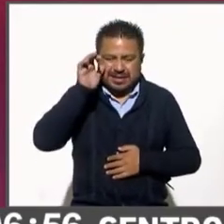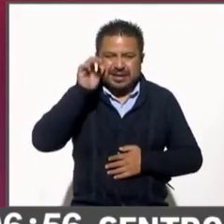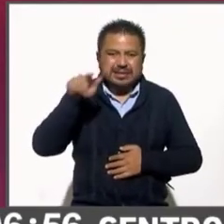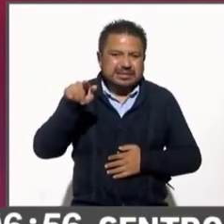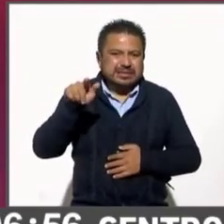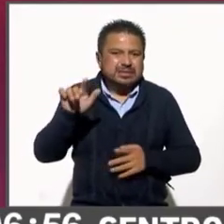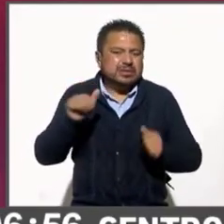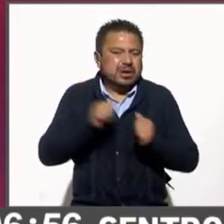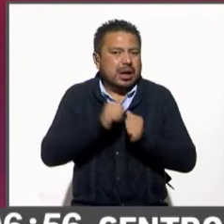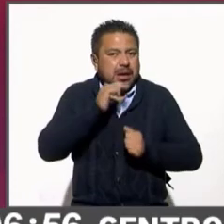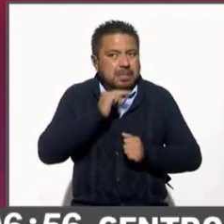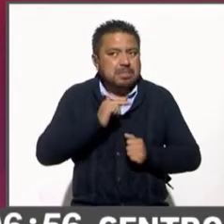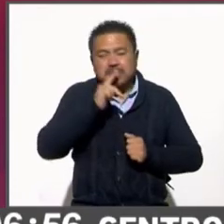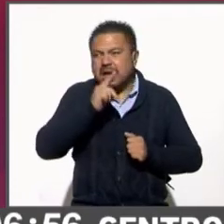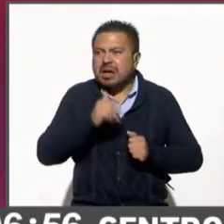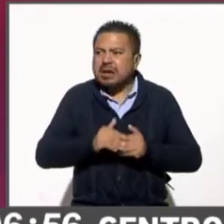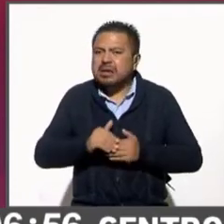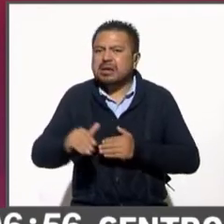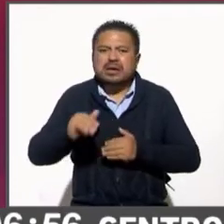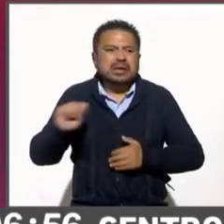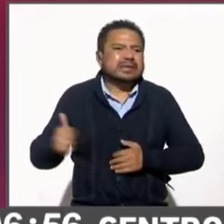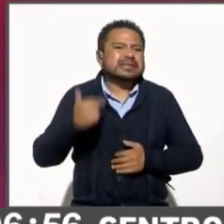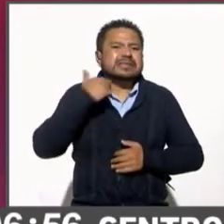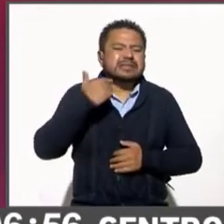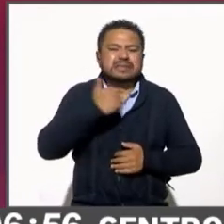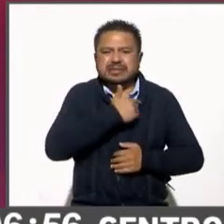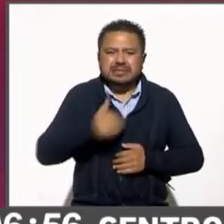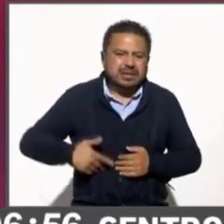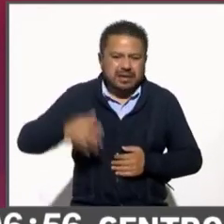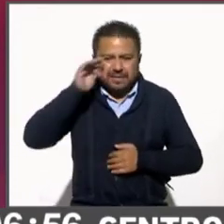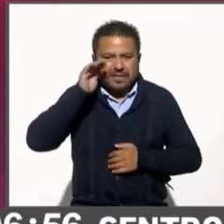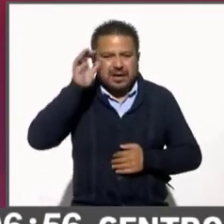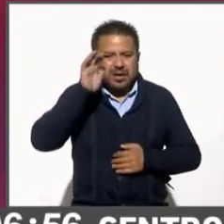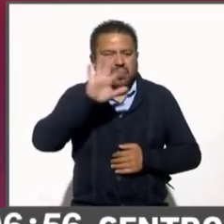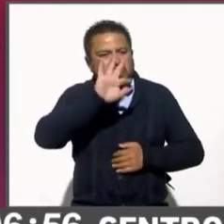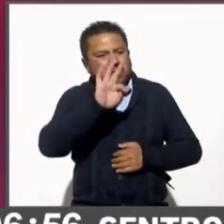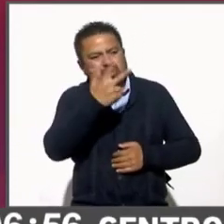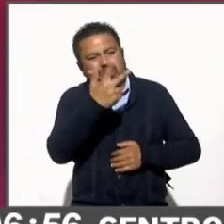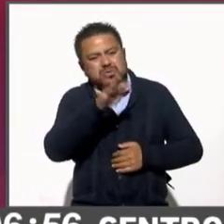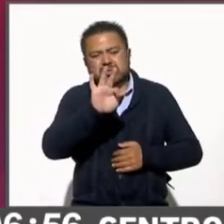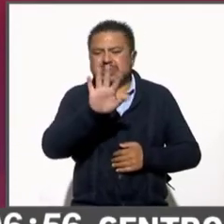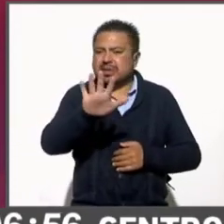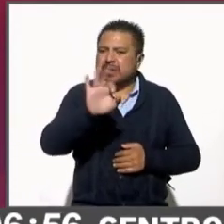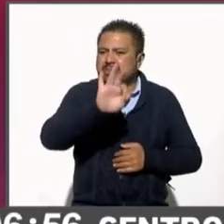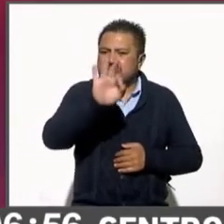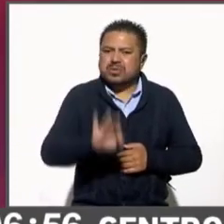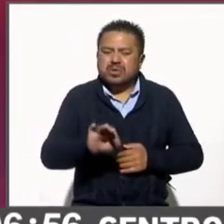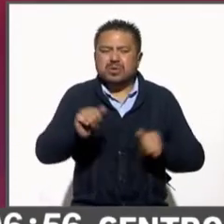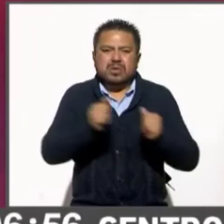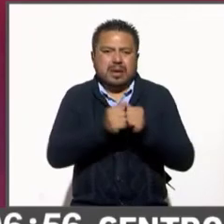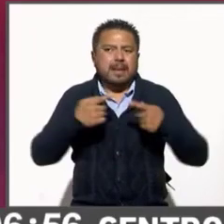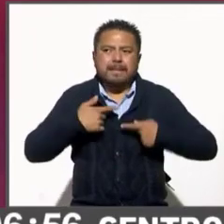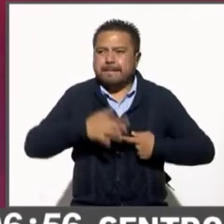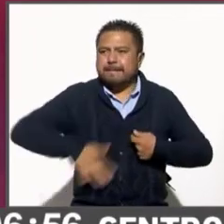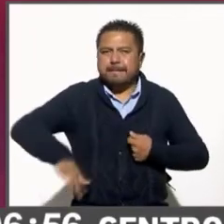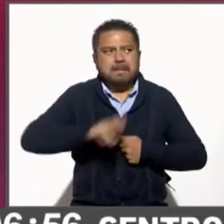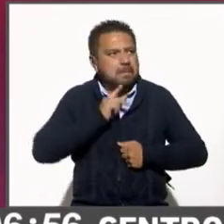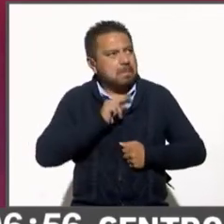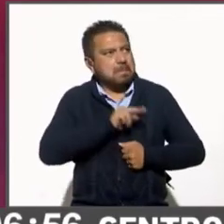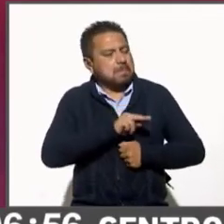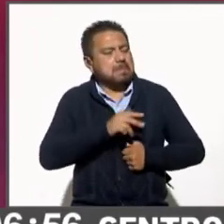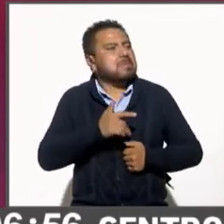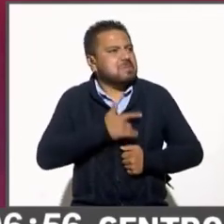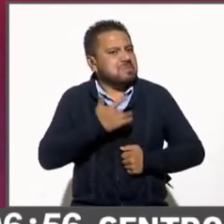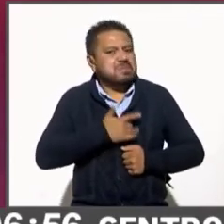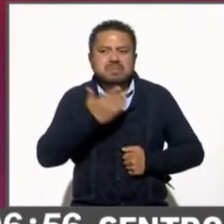momento, el expresidente Calderón tuvo 48, 45% de la ciudadanía que lo veía muy bien o bien en este